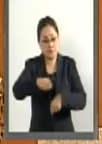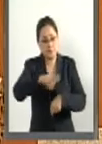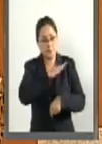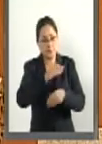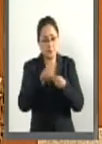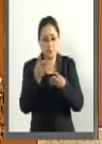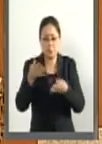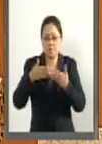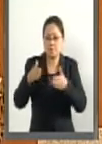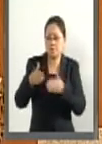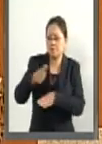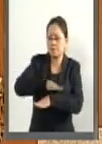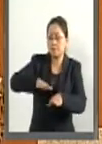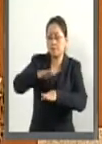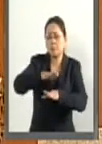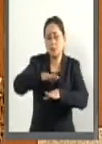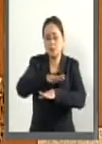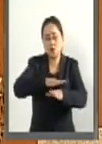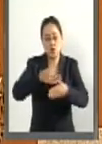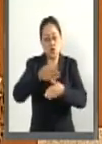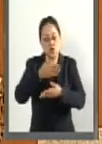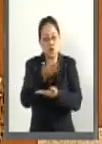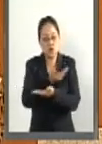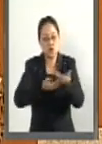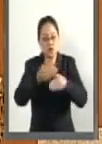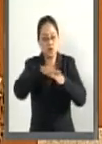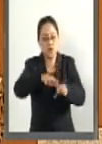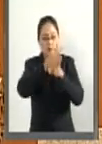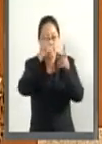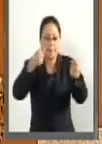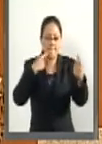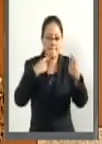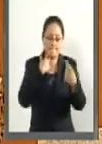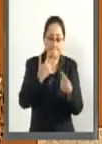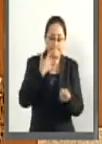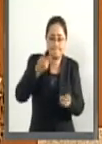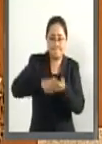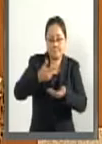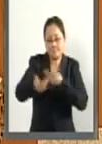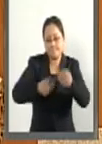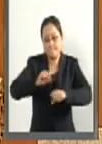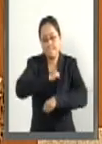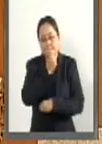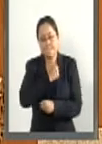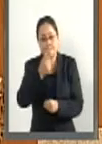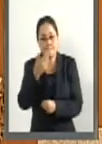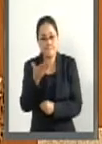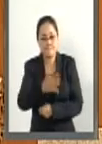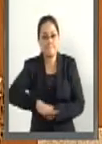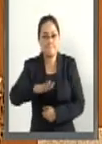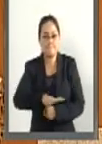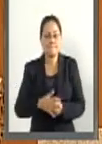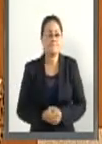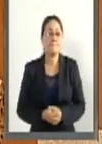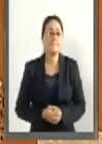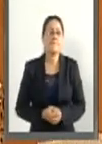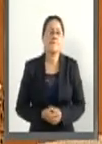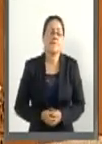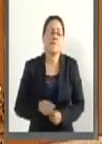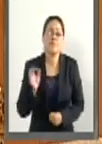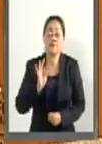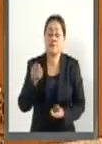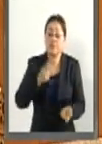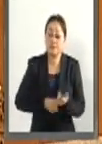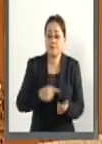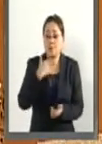sobre el tema de la corrupción en los servicios de salud pública. Si un acto de corrupción siempre debe de